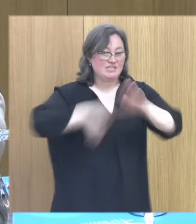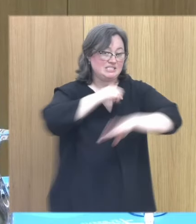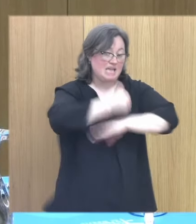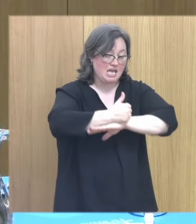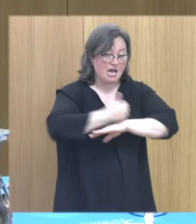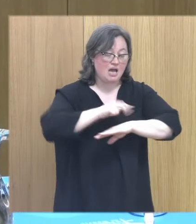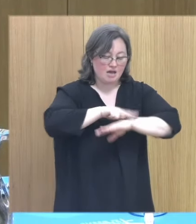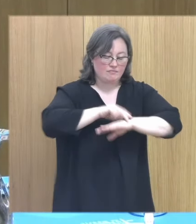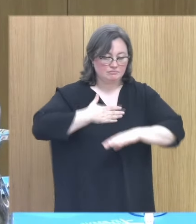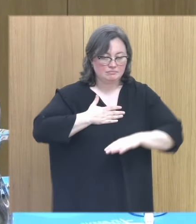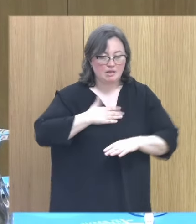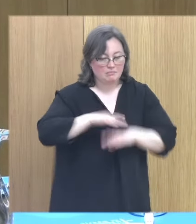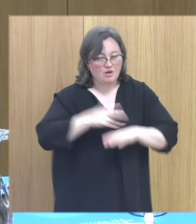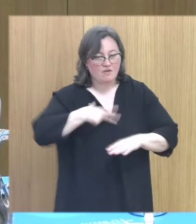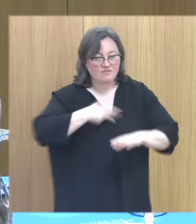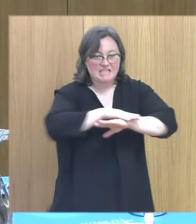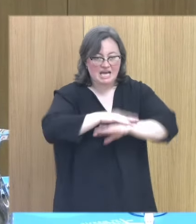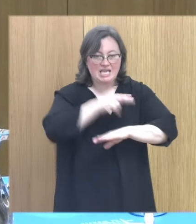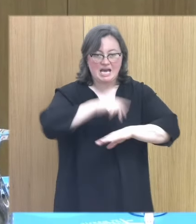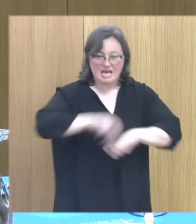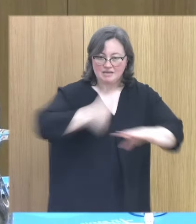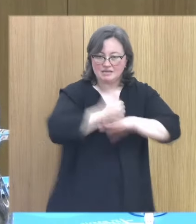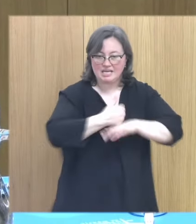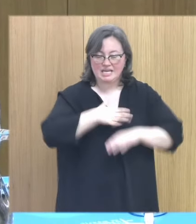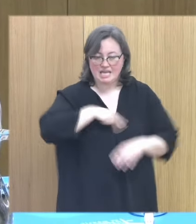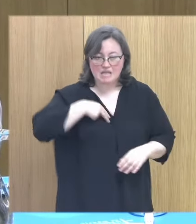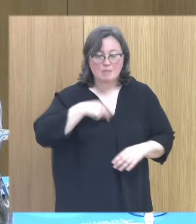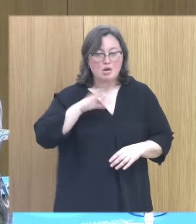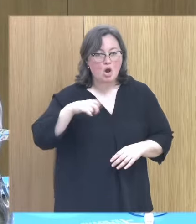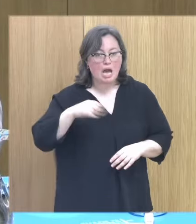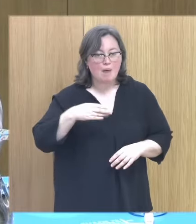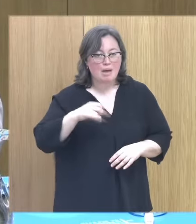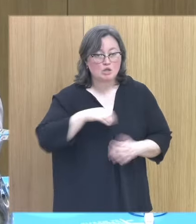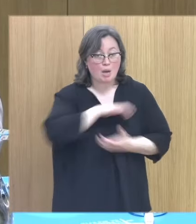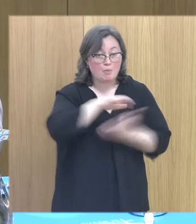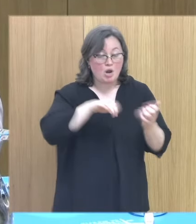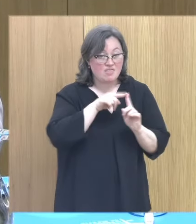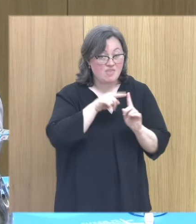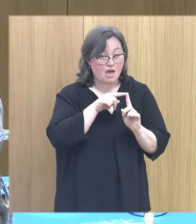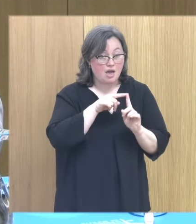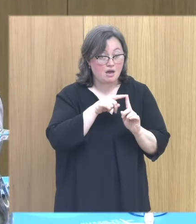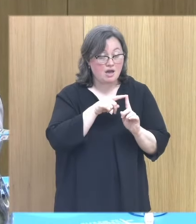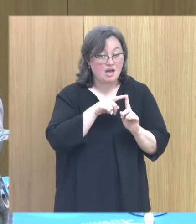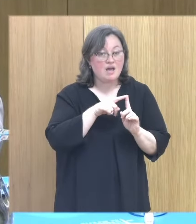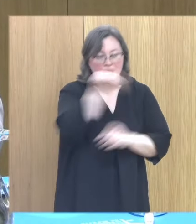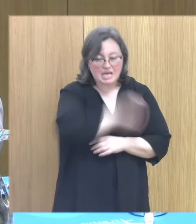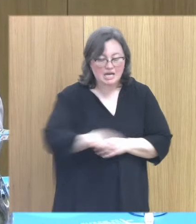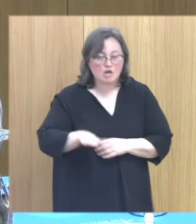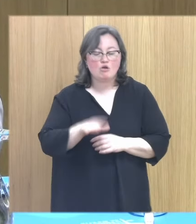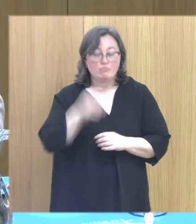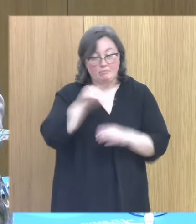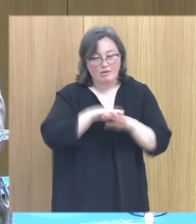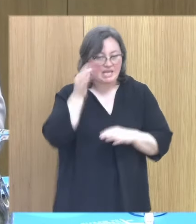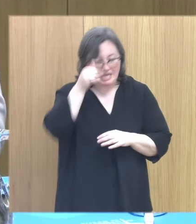va a estar Olga Barroso que también es un referente en violencia de género y creo que voy